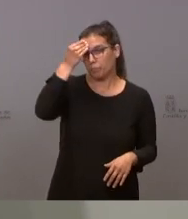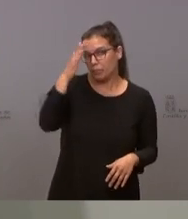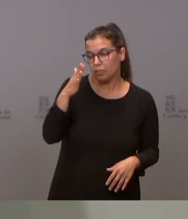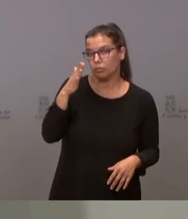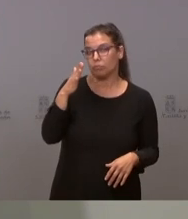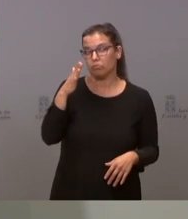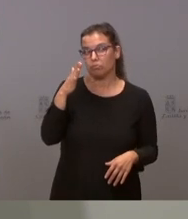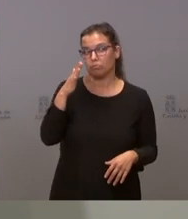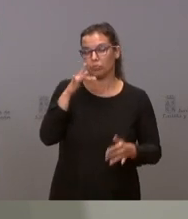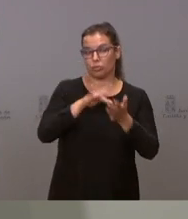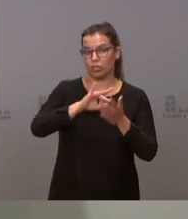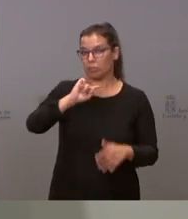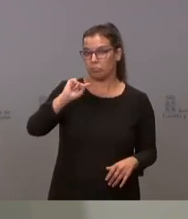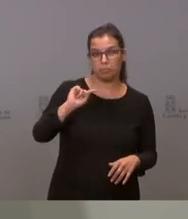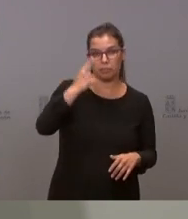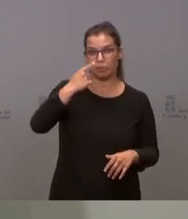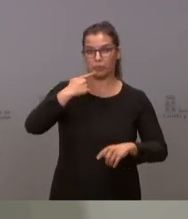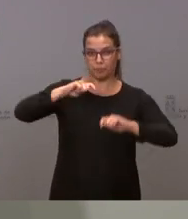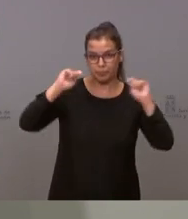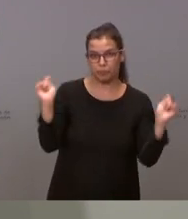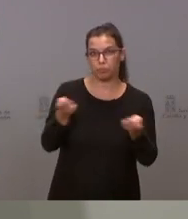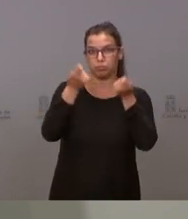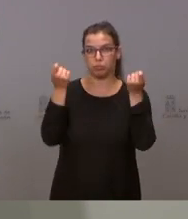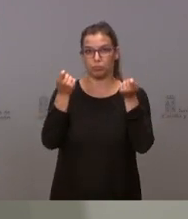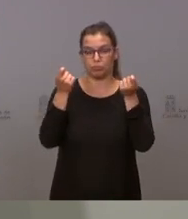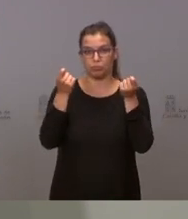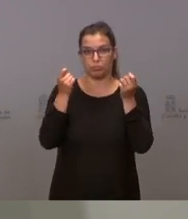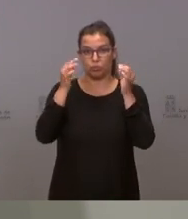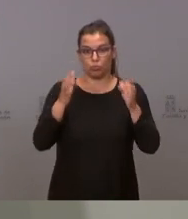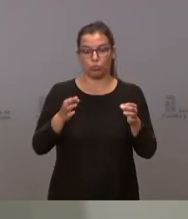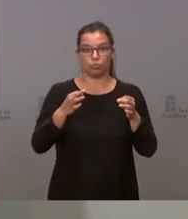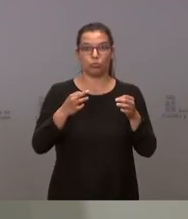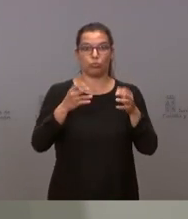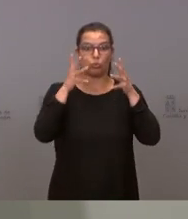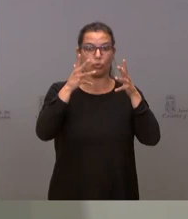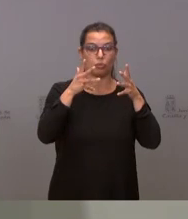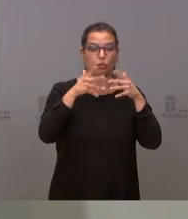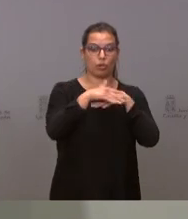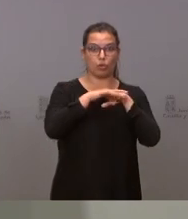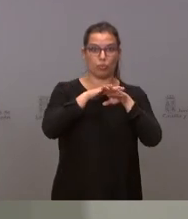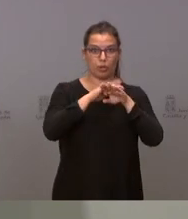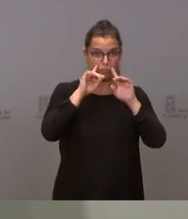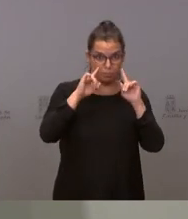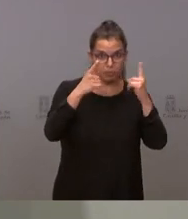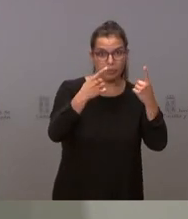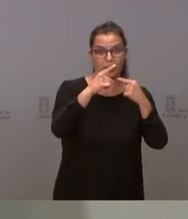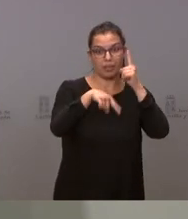primer anuncio que hicimos después de un Consejo de Gobierno y que